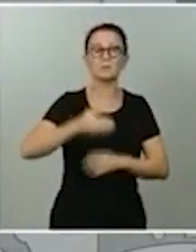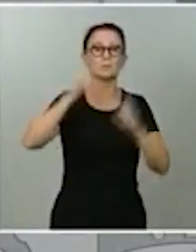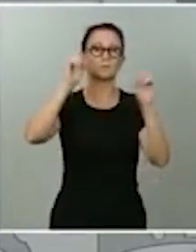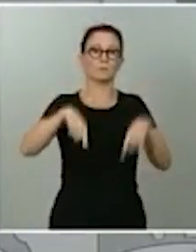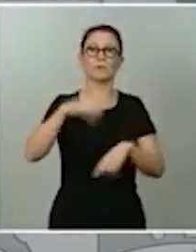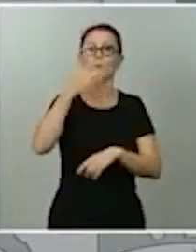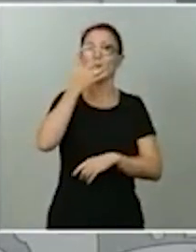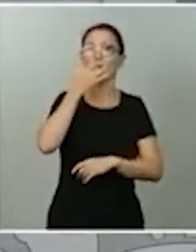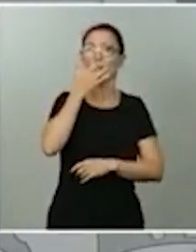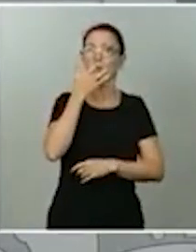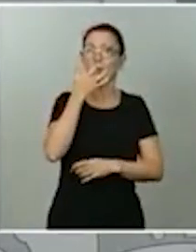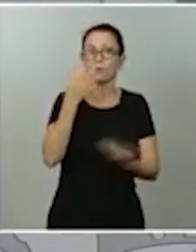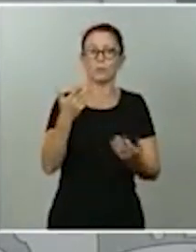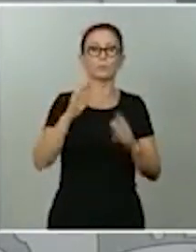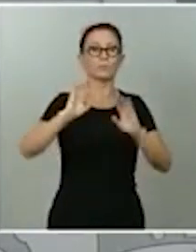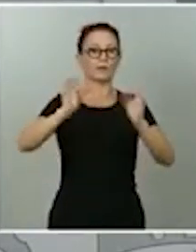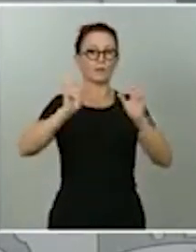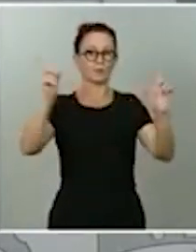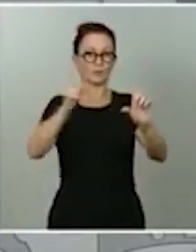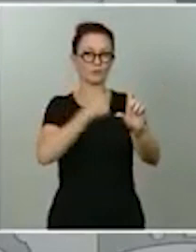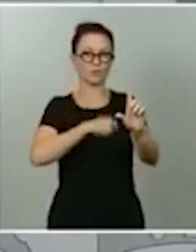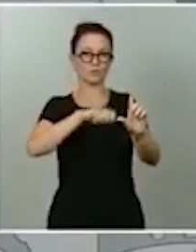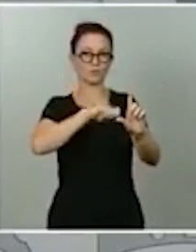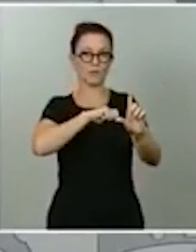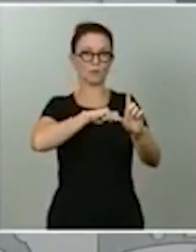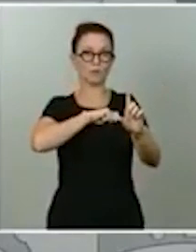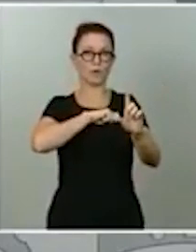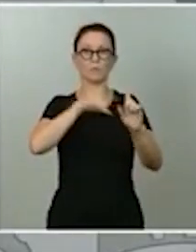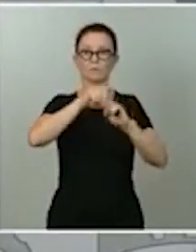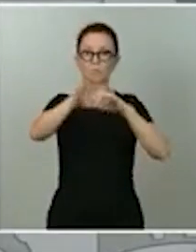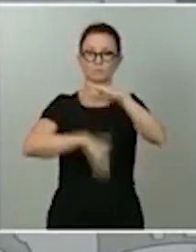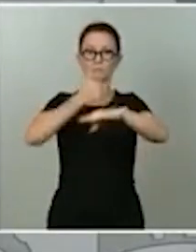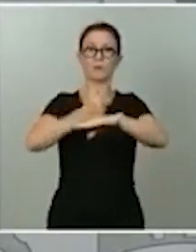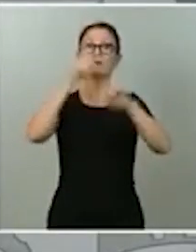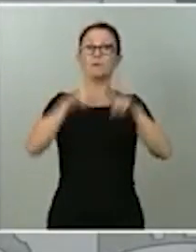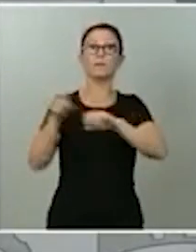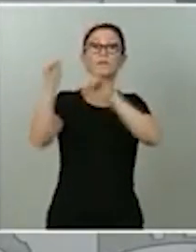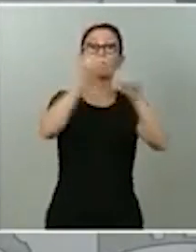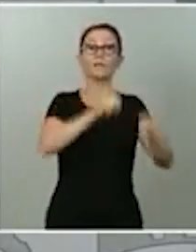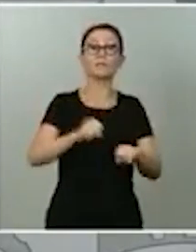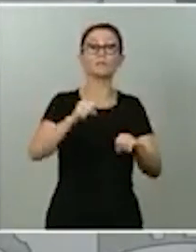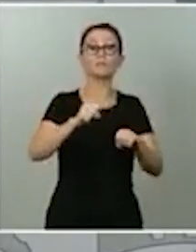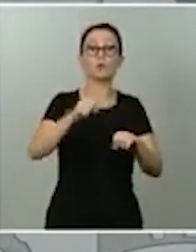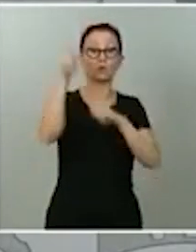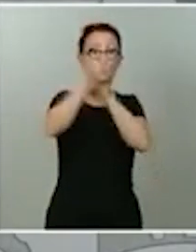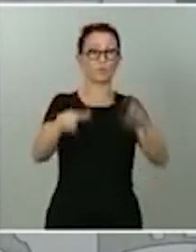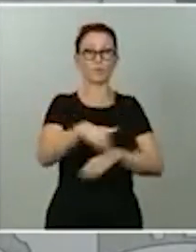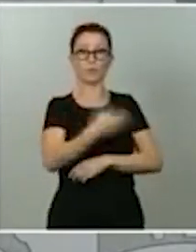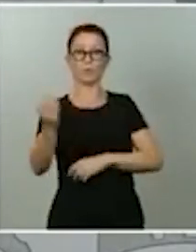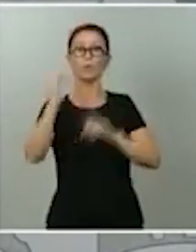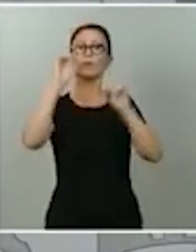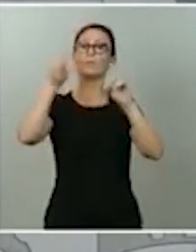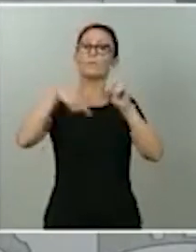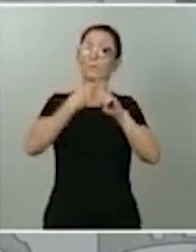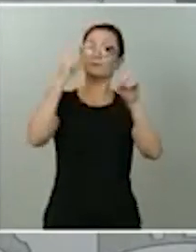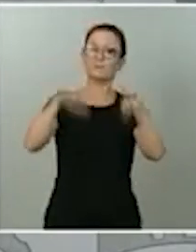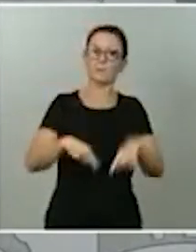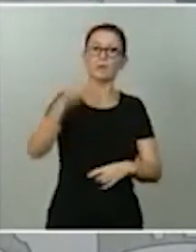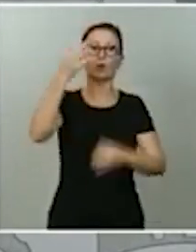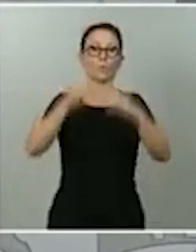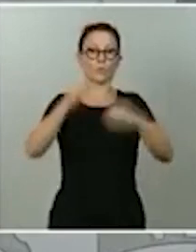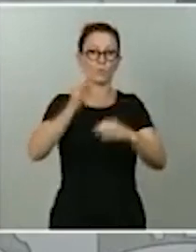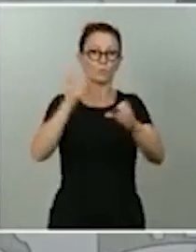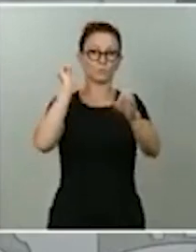público de la RTVE, española o también del defensor del pueblo o también los magistrados al Tribunal Constitucional. Por tanto, necesitamos